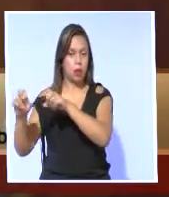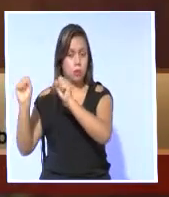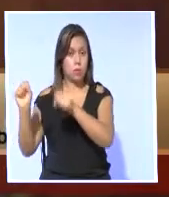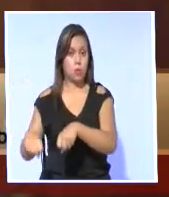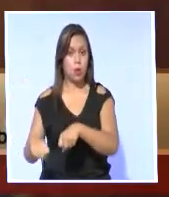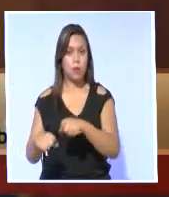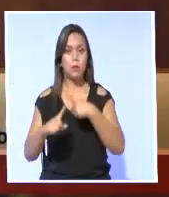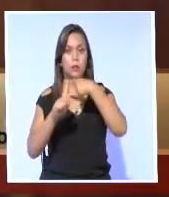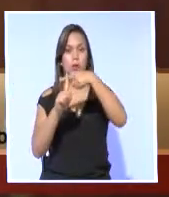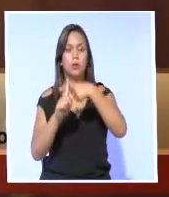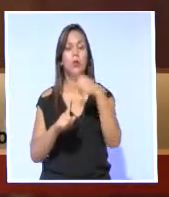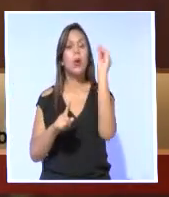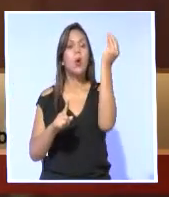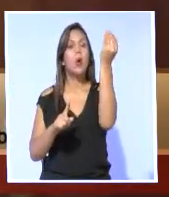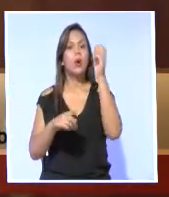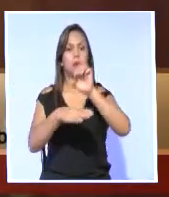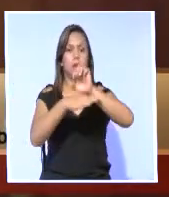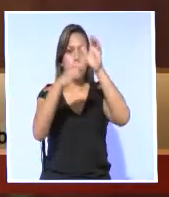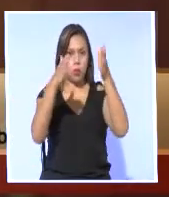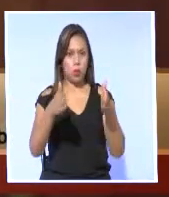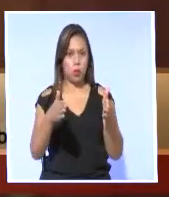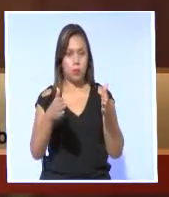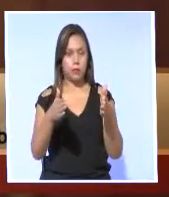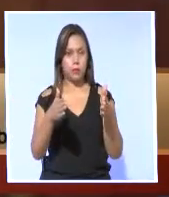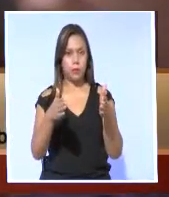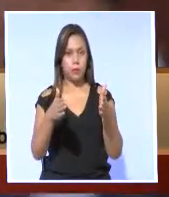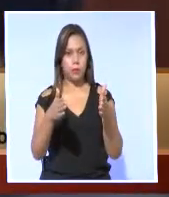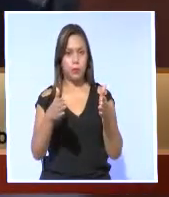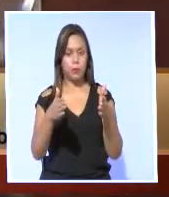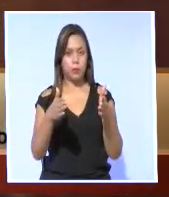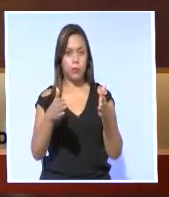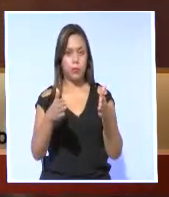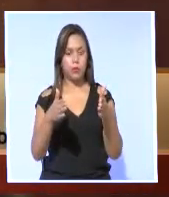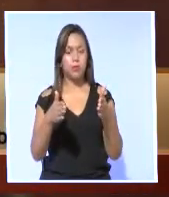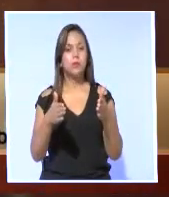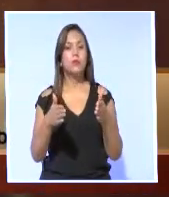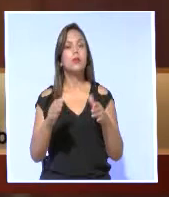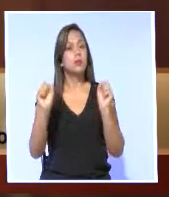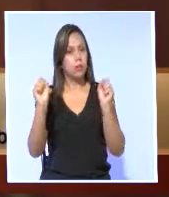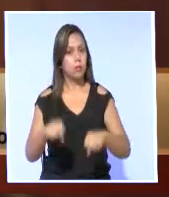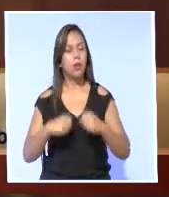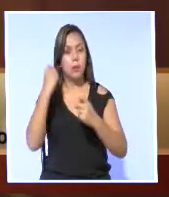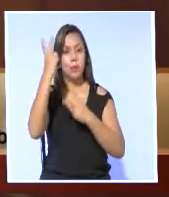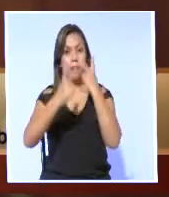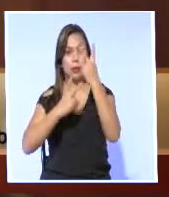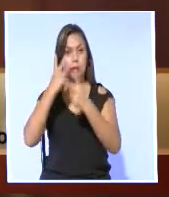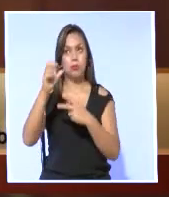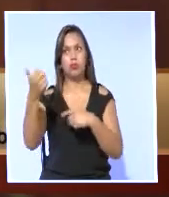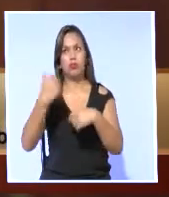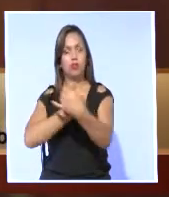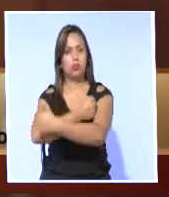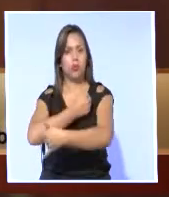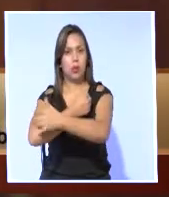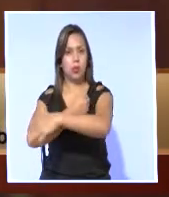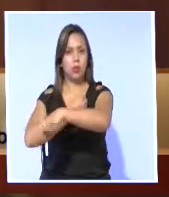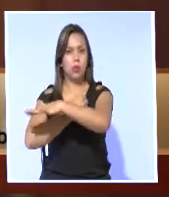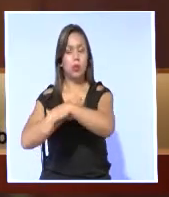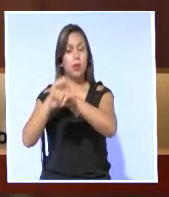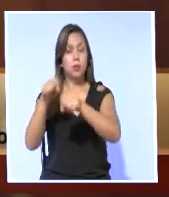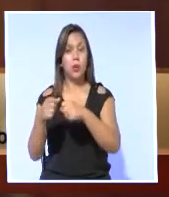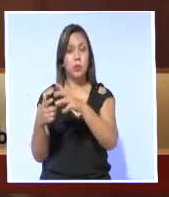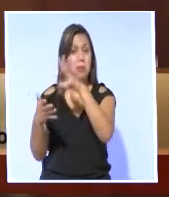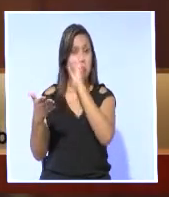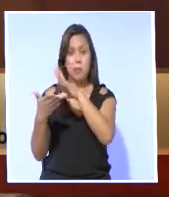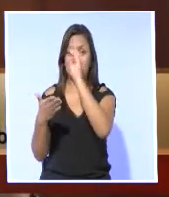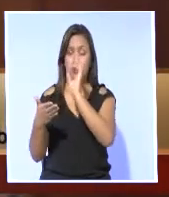favorecerá a jóvenes ecuatorianos que quieren visitar otros países y que quieren aprender de